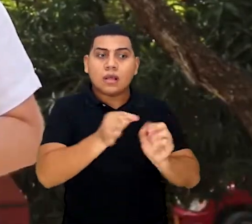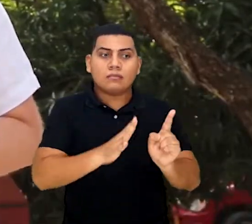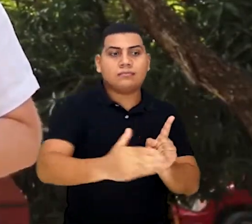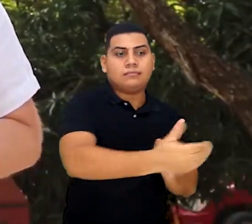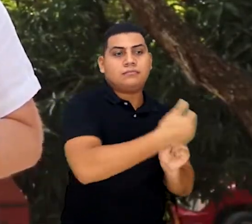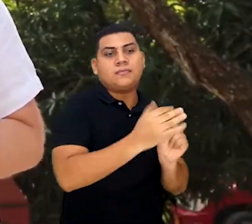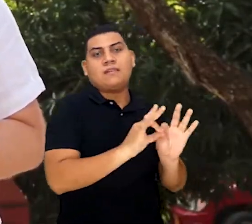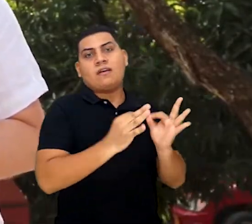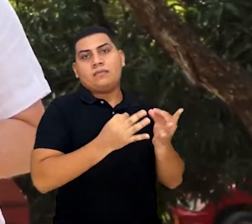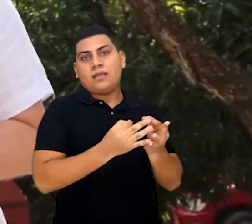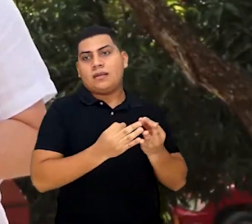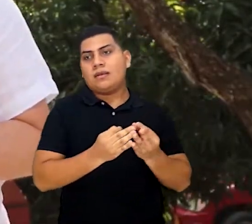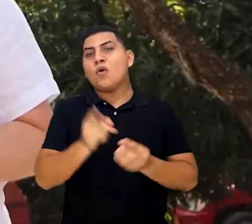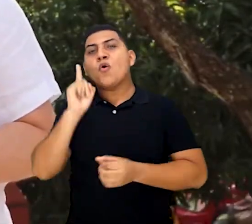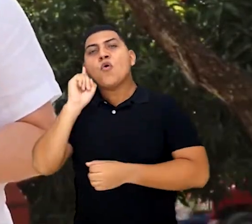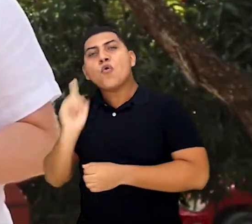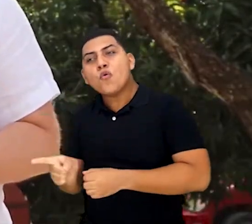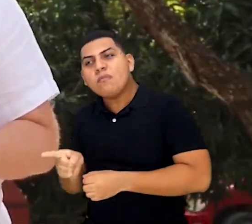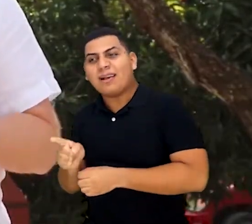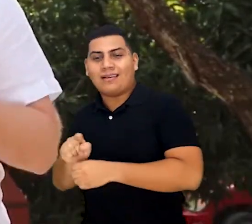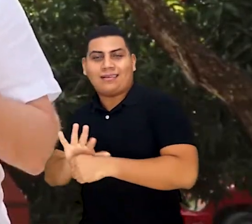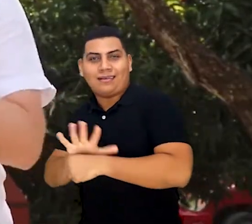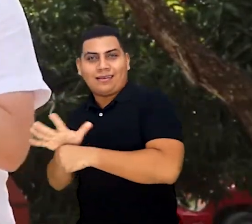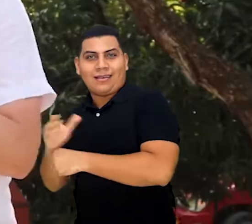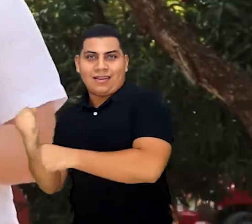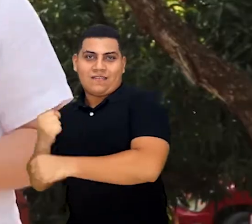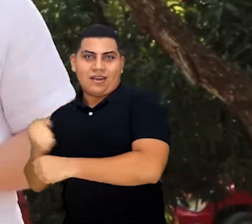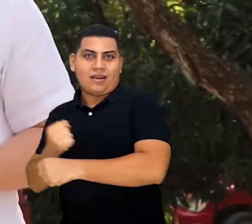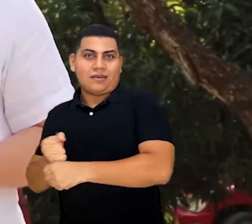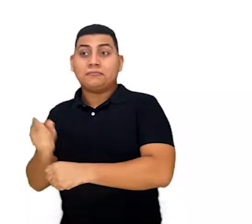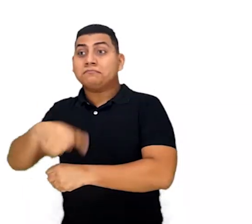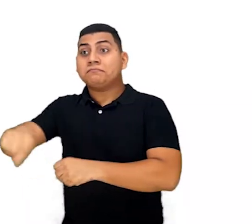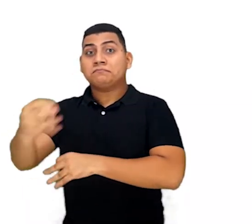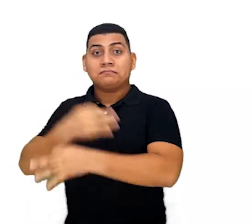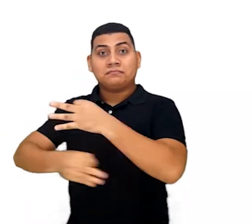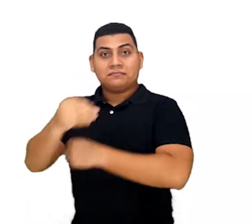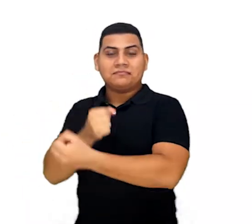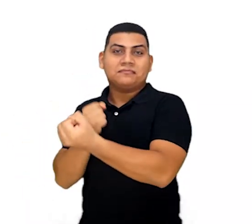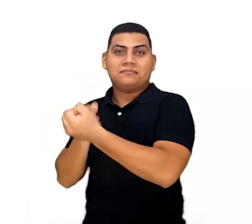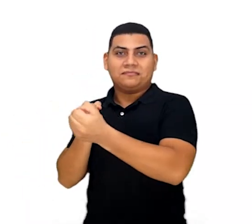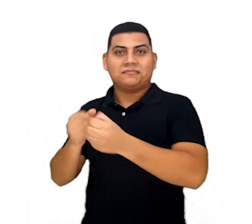ocasión de la atención de la emergencia del COVID-19. Por los que nos cuidan.